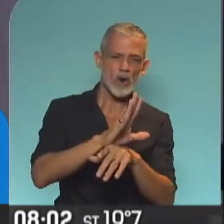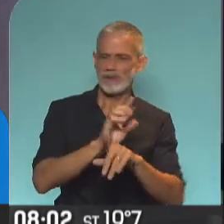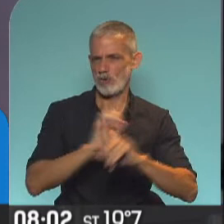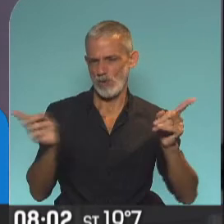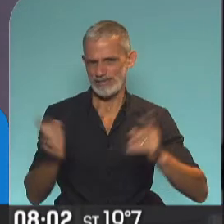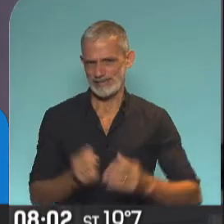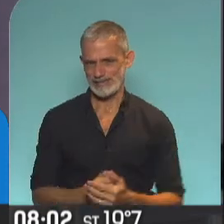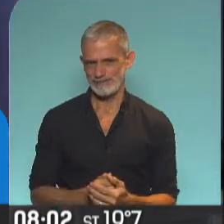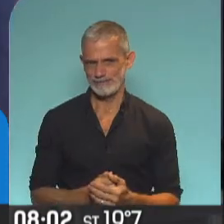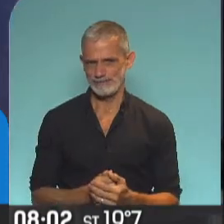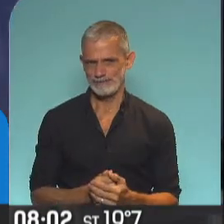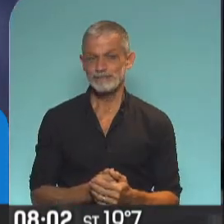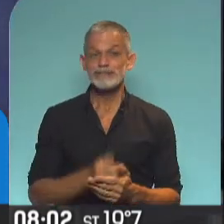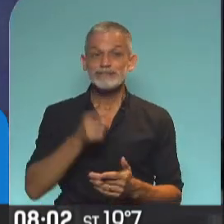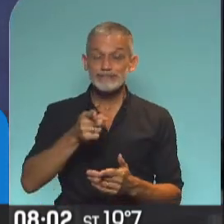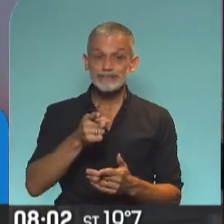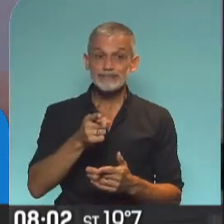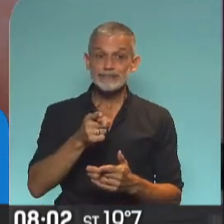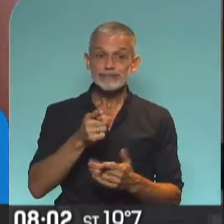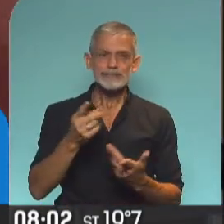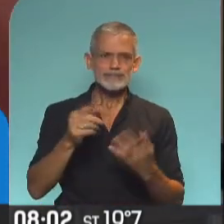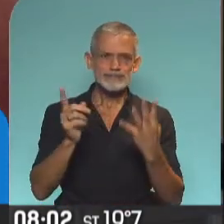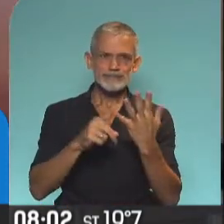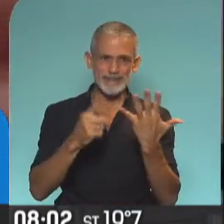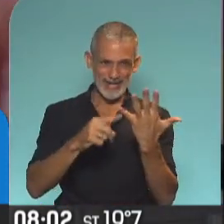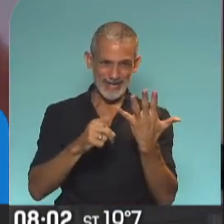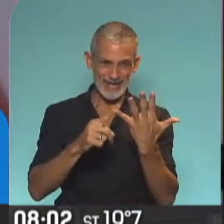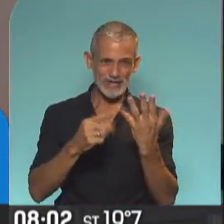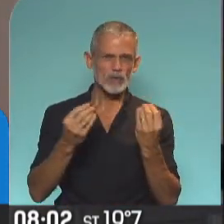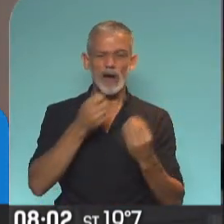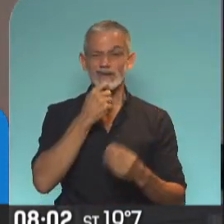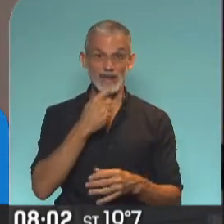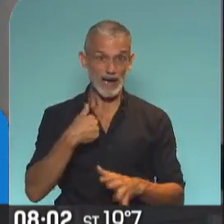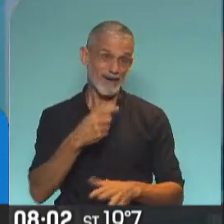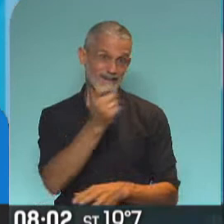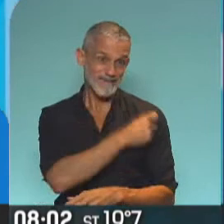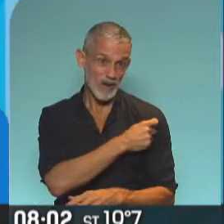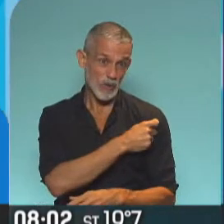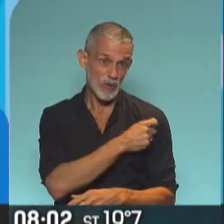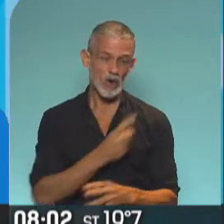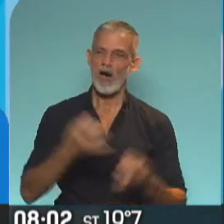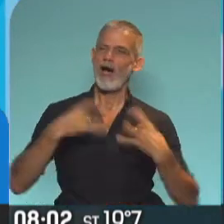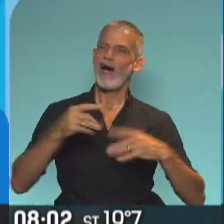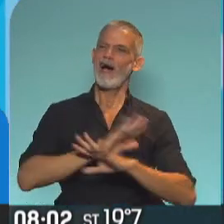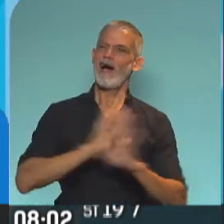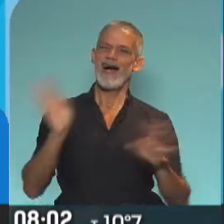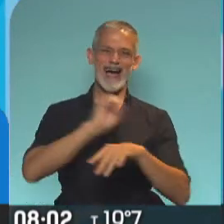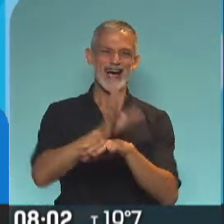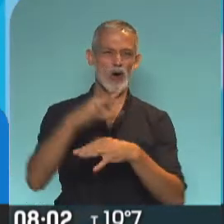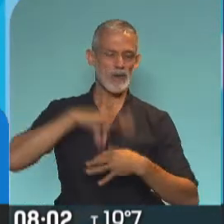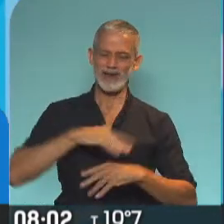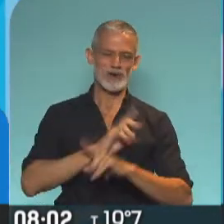otro mito. A ver, vamos a compartirlo. Tiene que ver con si me vacuno, no me voy a contagiar de COVID-19.